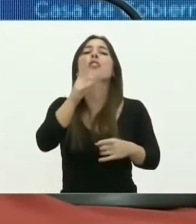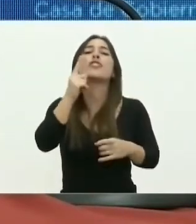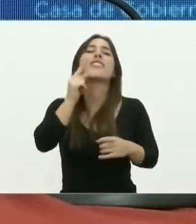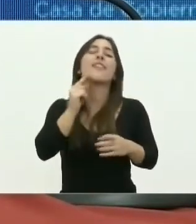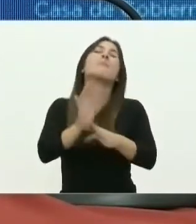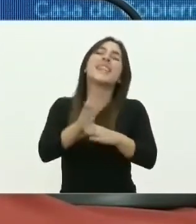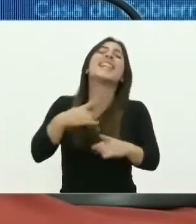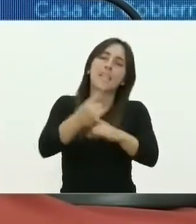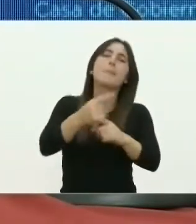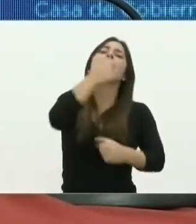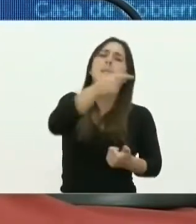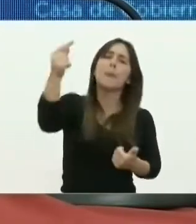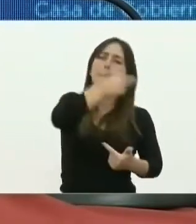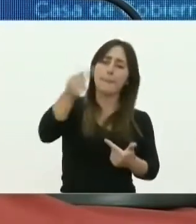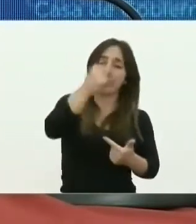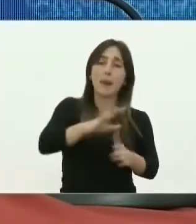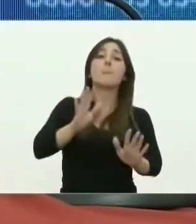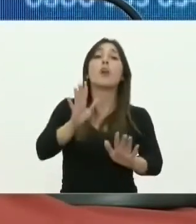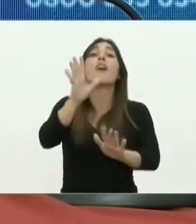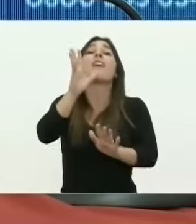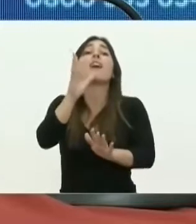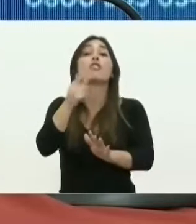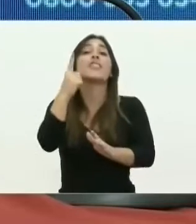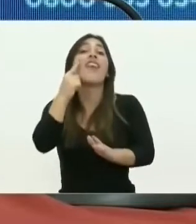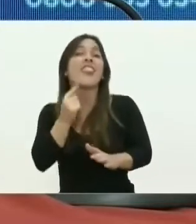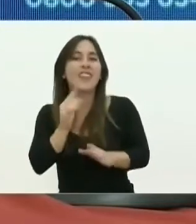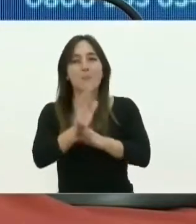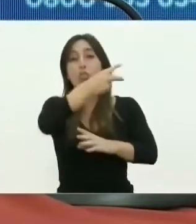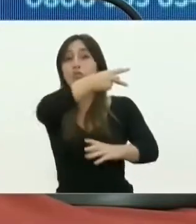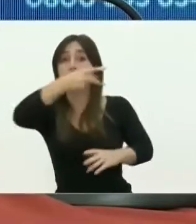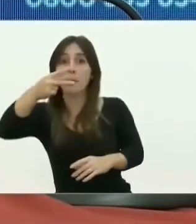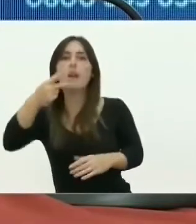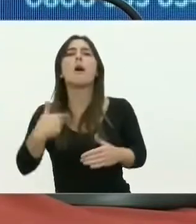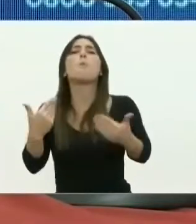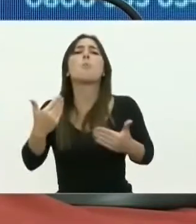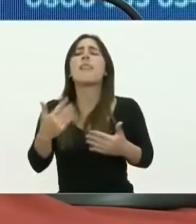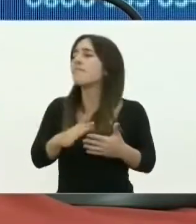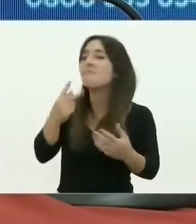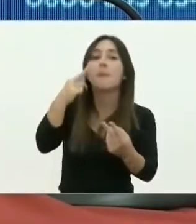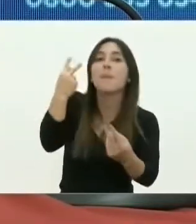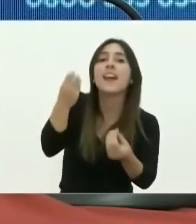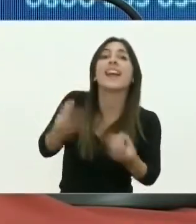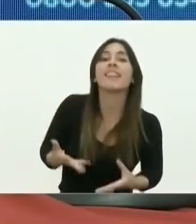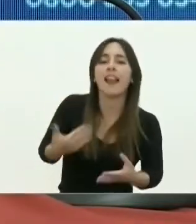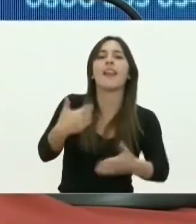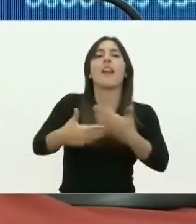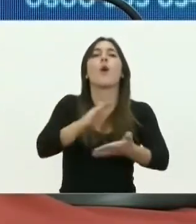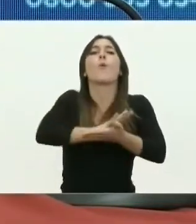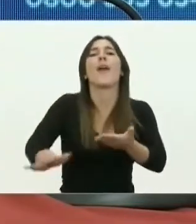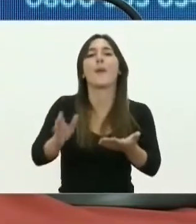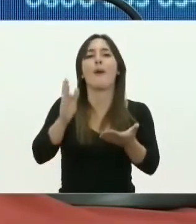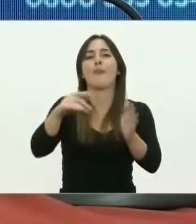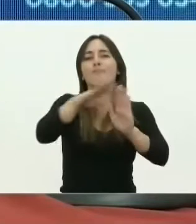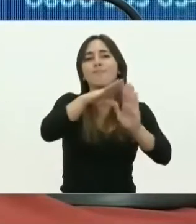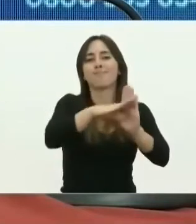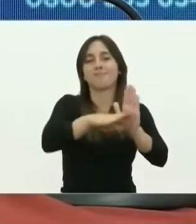semanalmente, pero cada 14 días podemos tomar nuevas medidas. El 5 de mayo, que hicimos toda la habilitación de